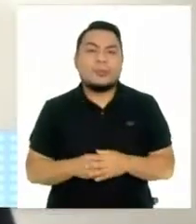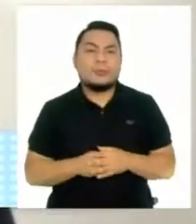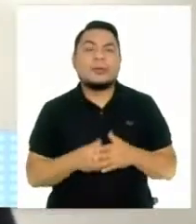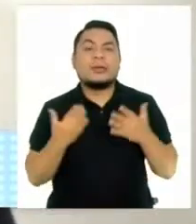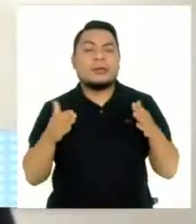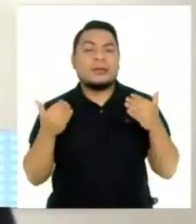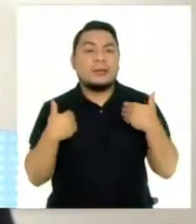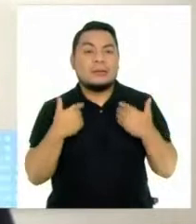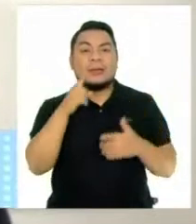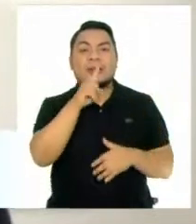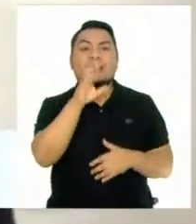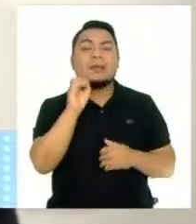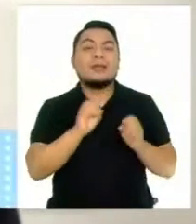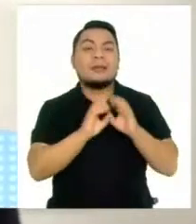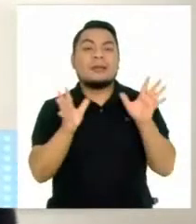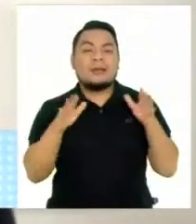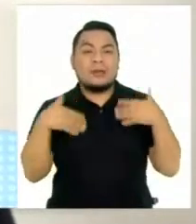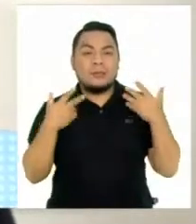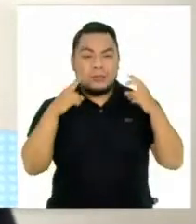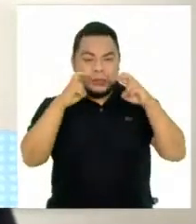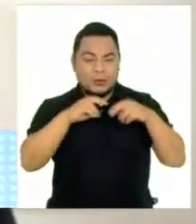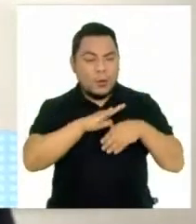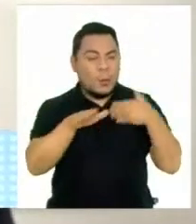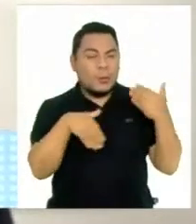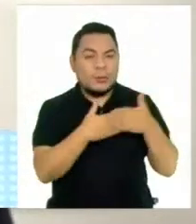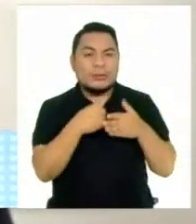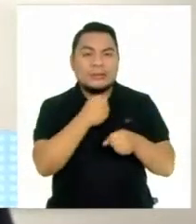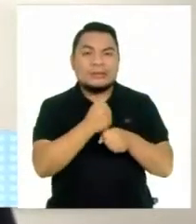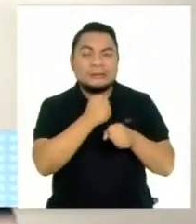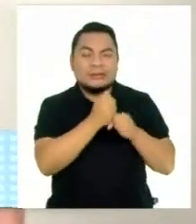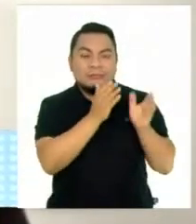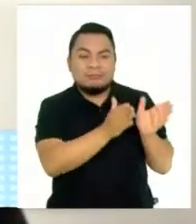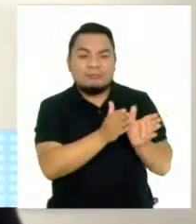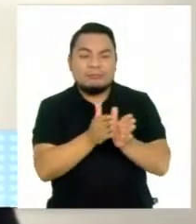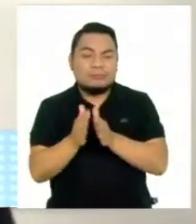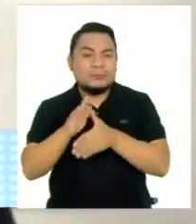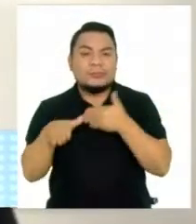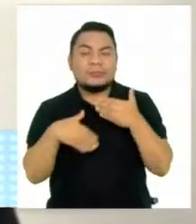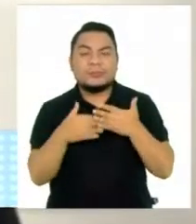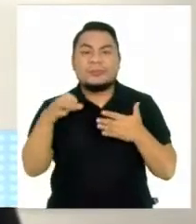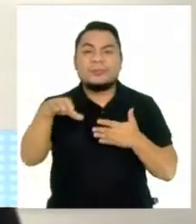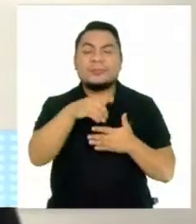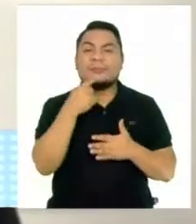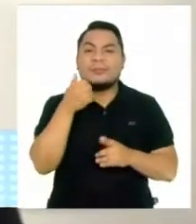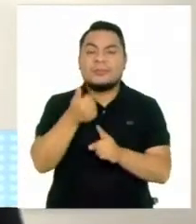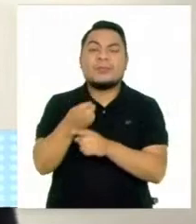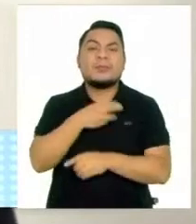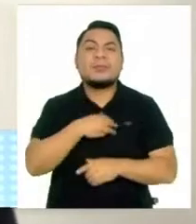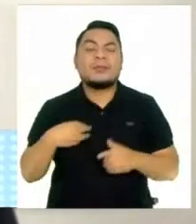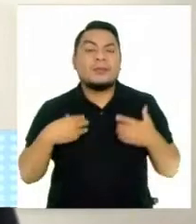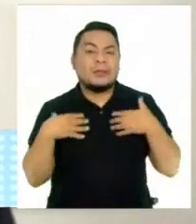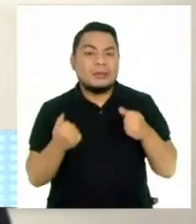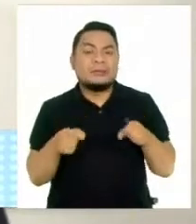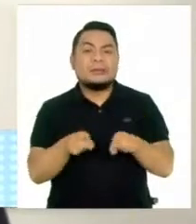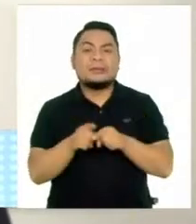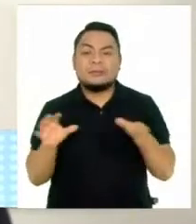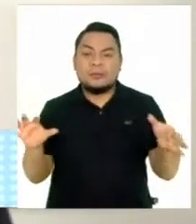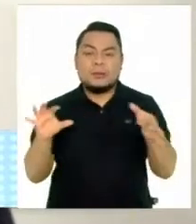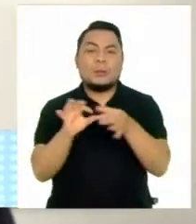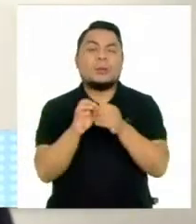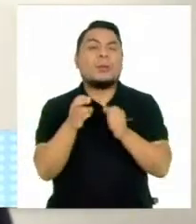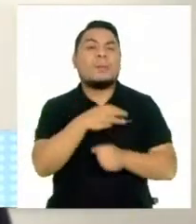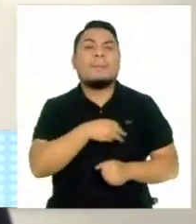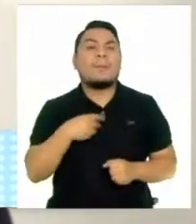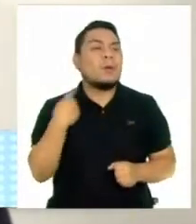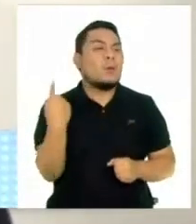Tenemos 10 días para poder revisar todo lo que debería ser las medidas, sobre todo las sanitarias que competen en el Ministerio de Salud y articular con los demás